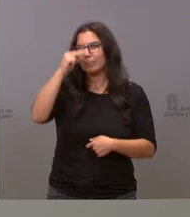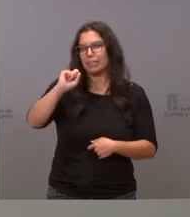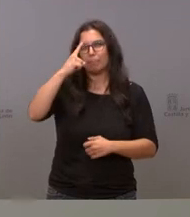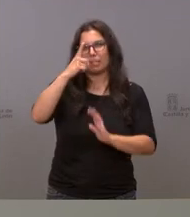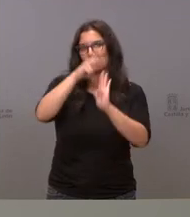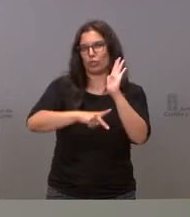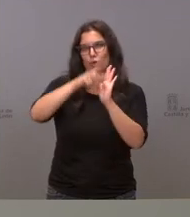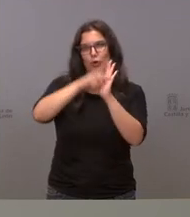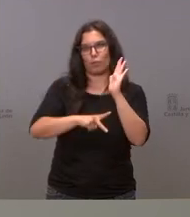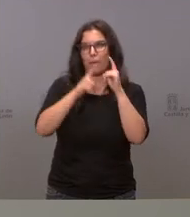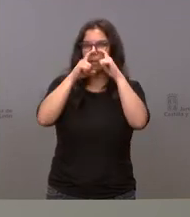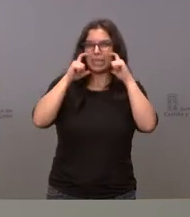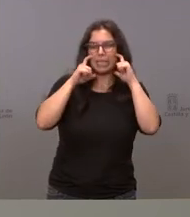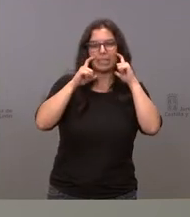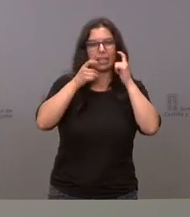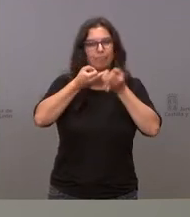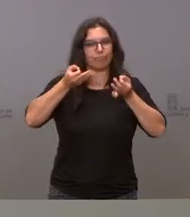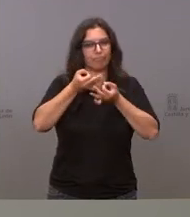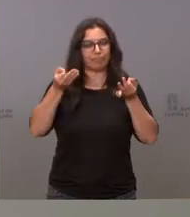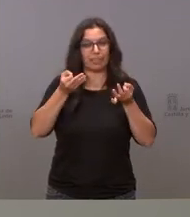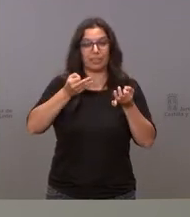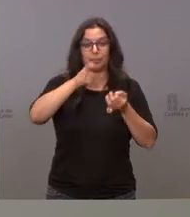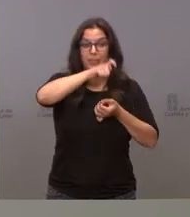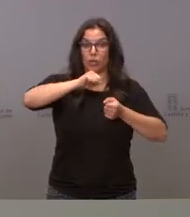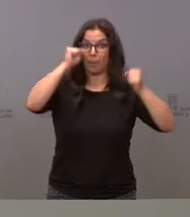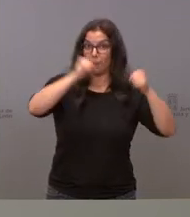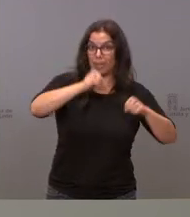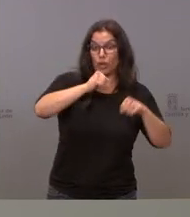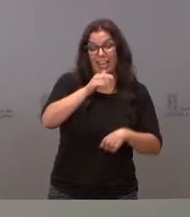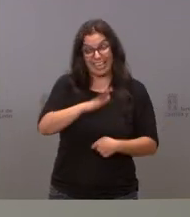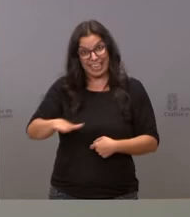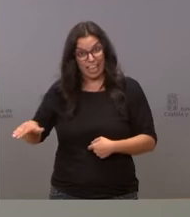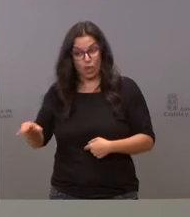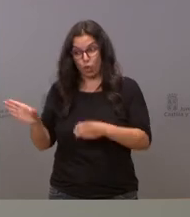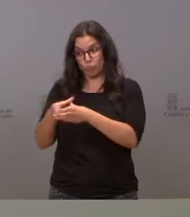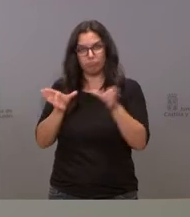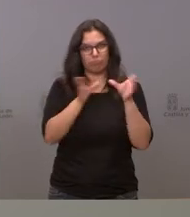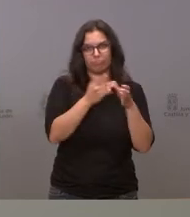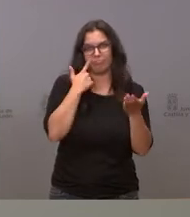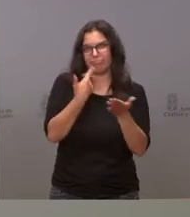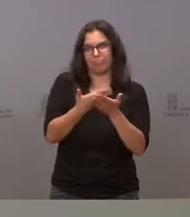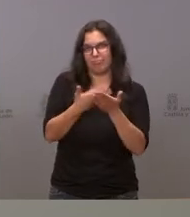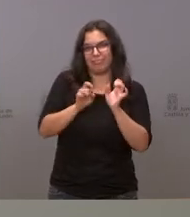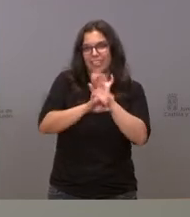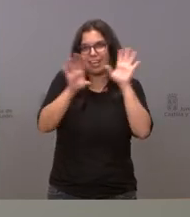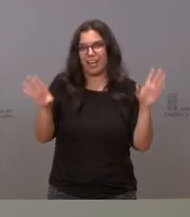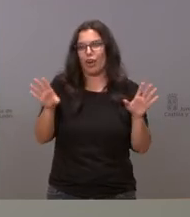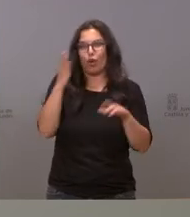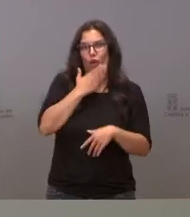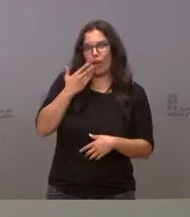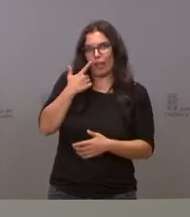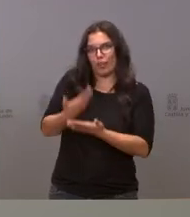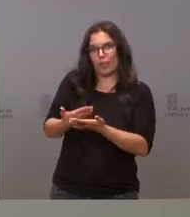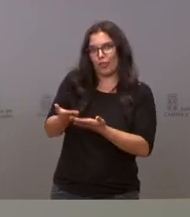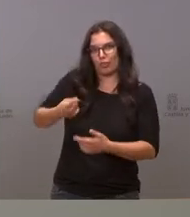con las mascarillas o sea tanto las personas mayores como los niños y eso se ha visto claramente en los colegios